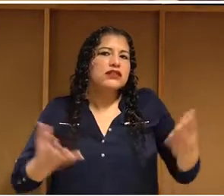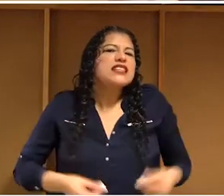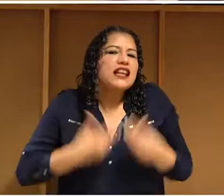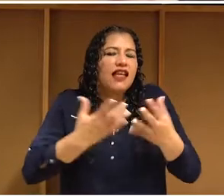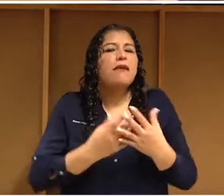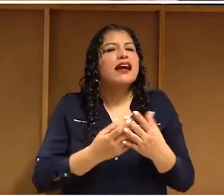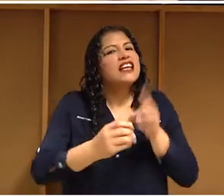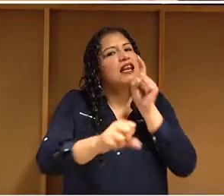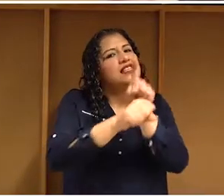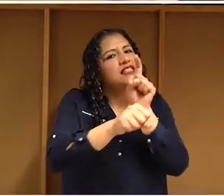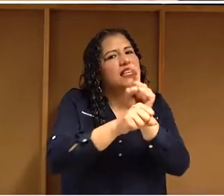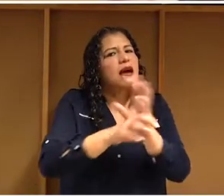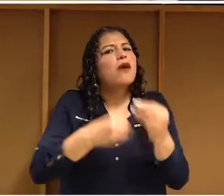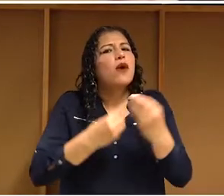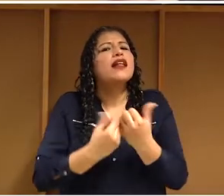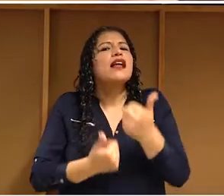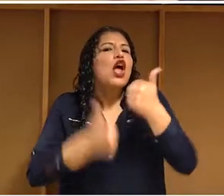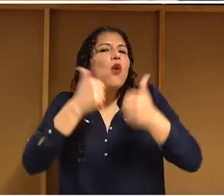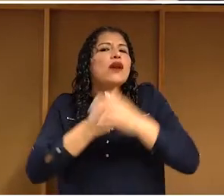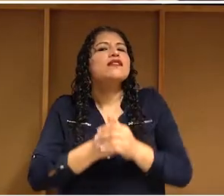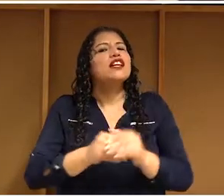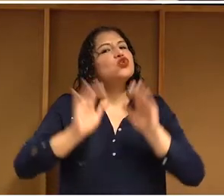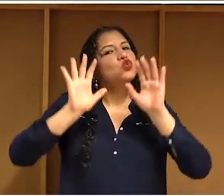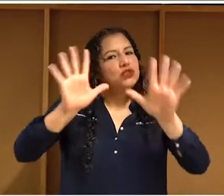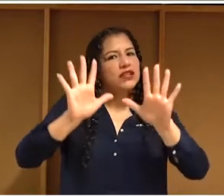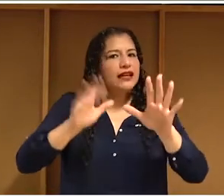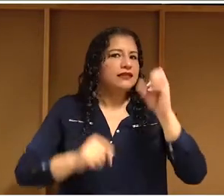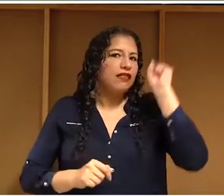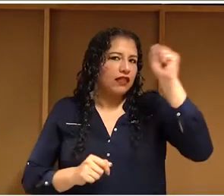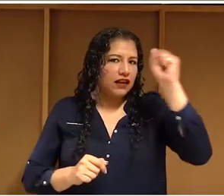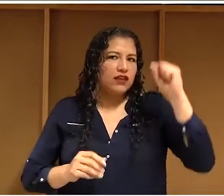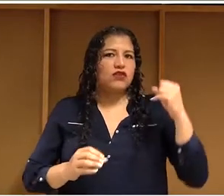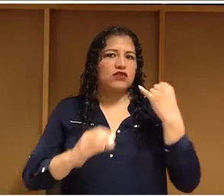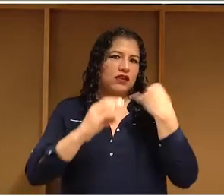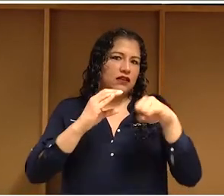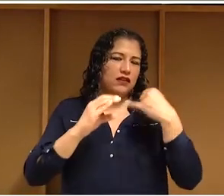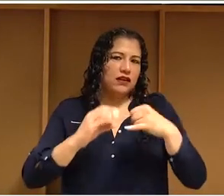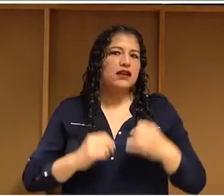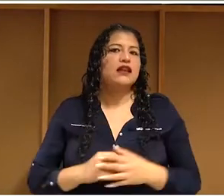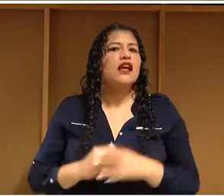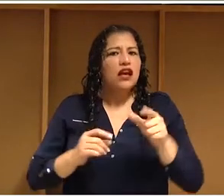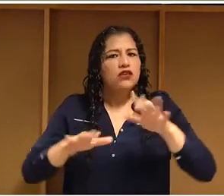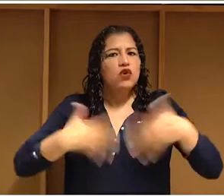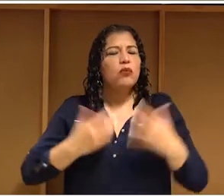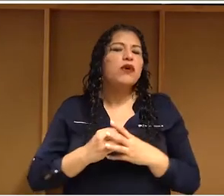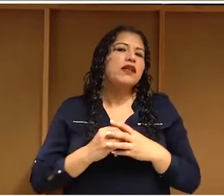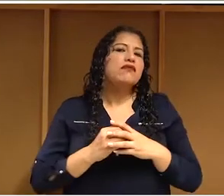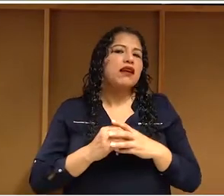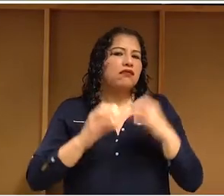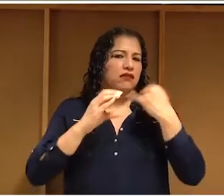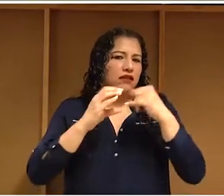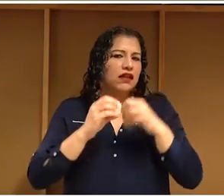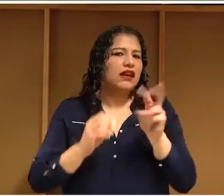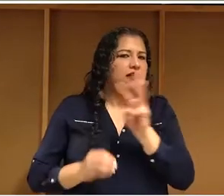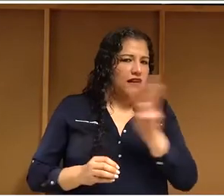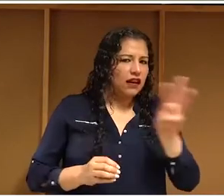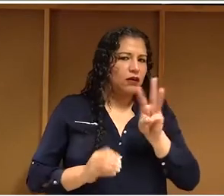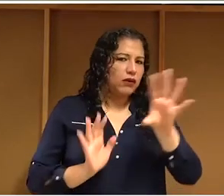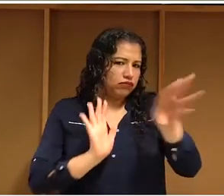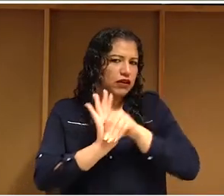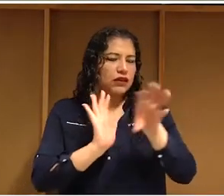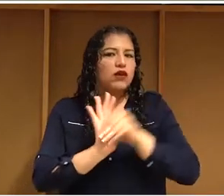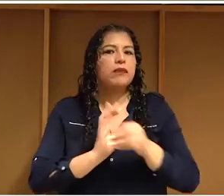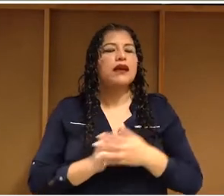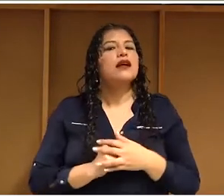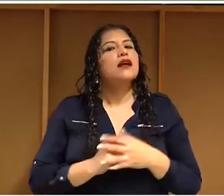digitales. Y también, el libro se puede bajar de internet, ahora les doy la dirección. Entonces, yo quería compartir con